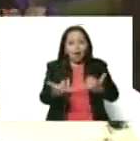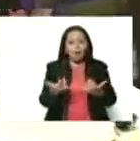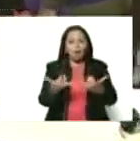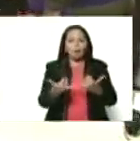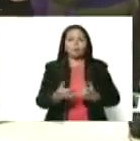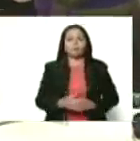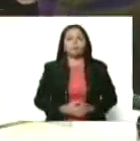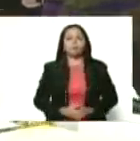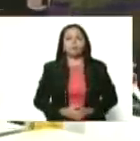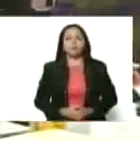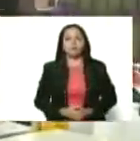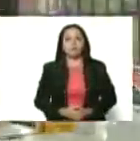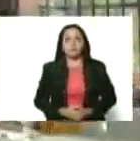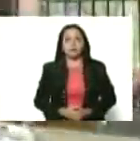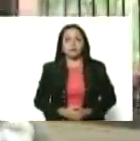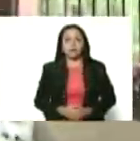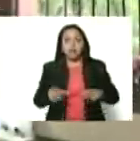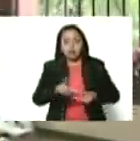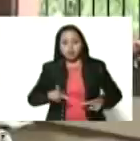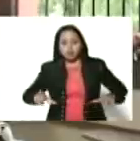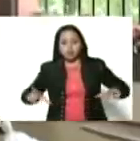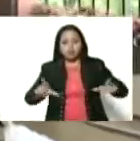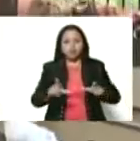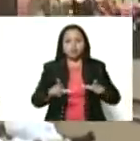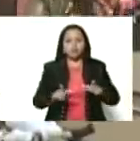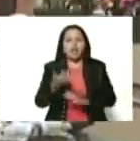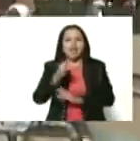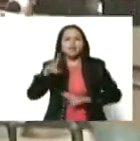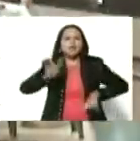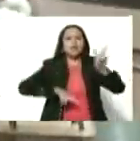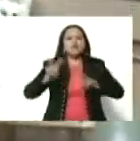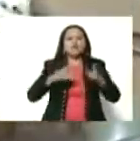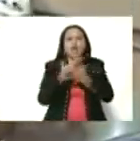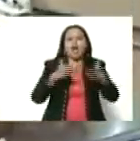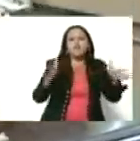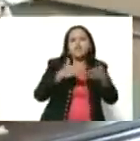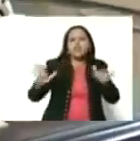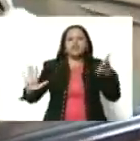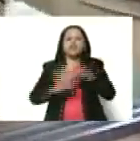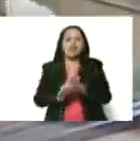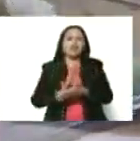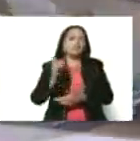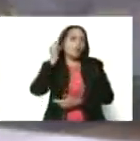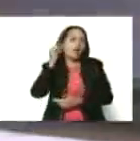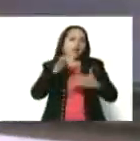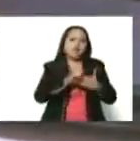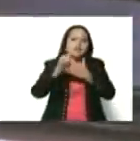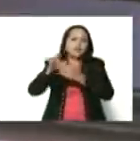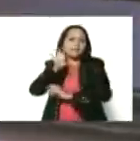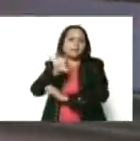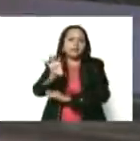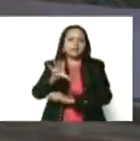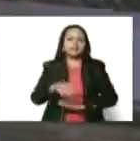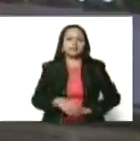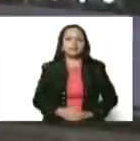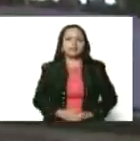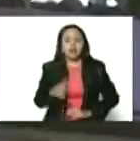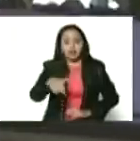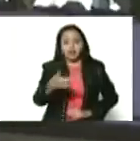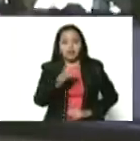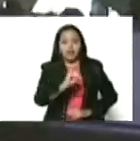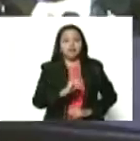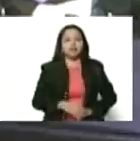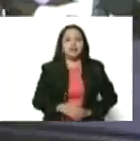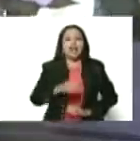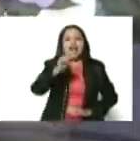en el salón donde va a haber una exposición abierta de las heroínas de la patria, ¿verdad? Aquí tenemos a